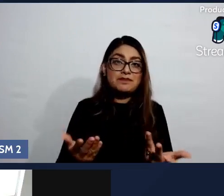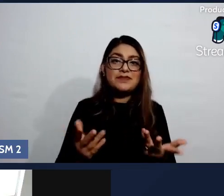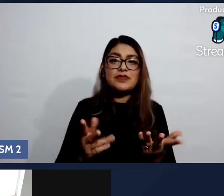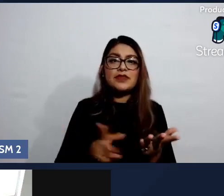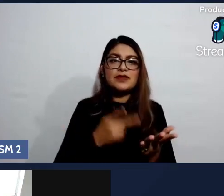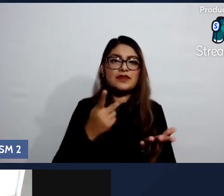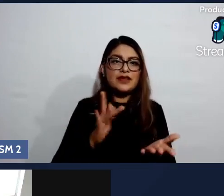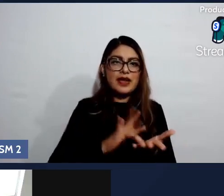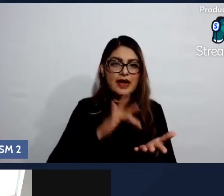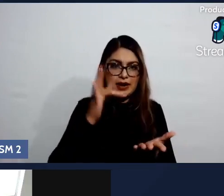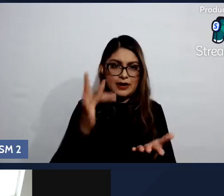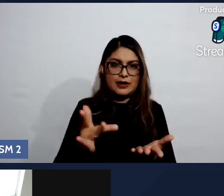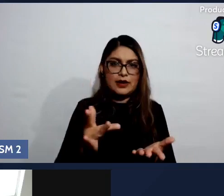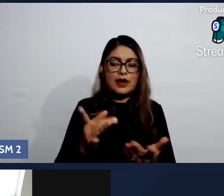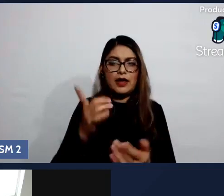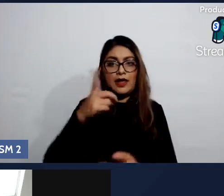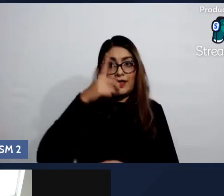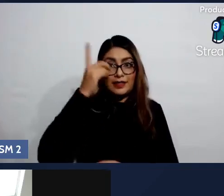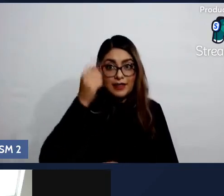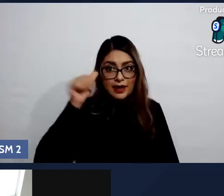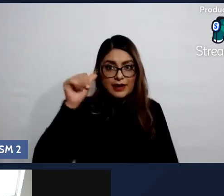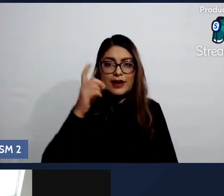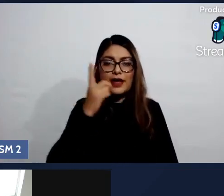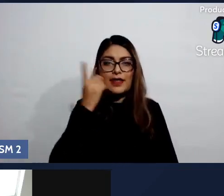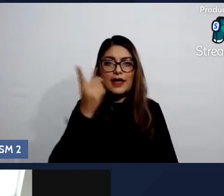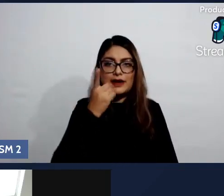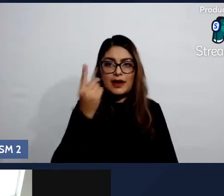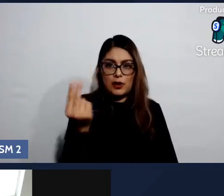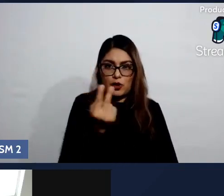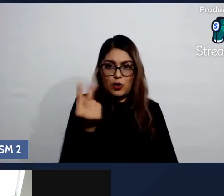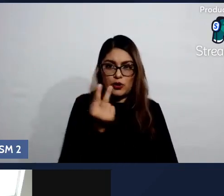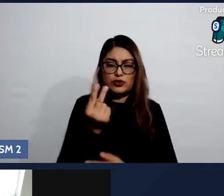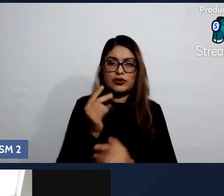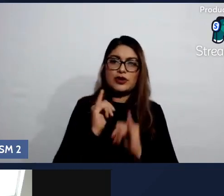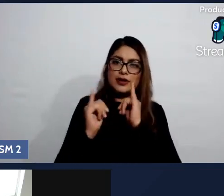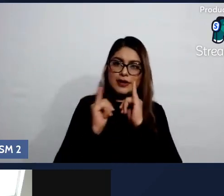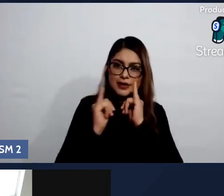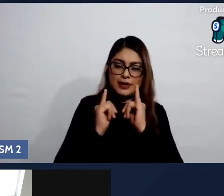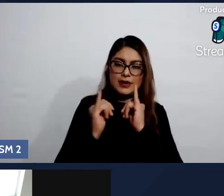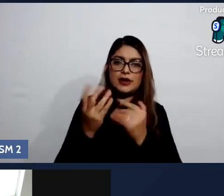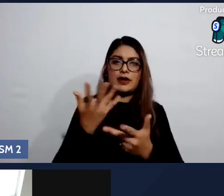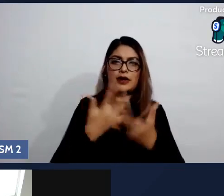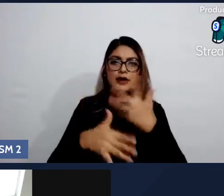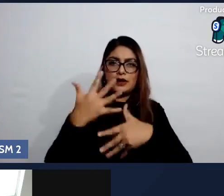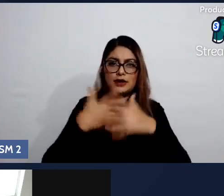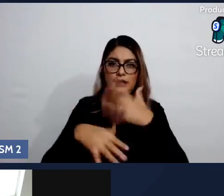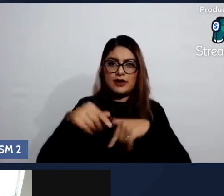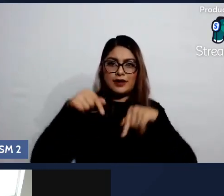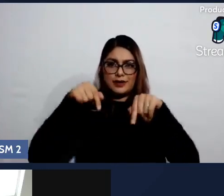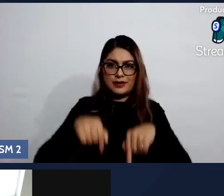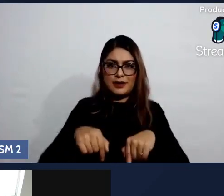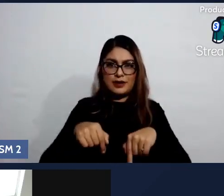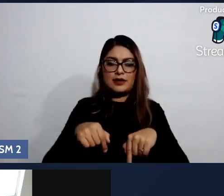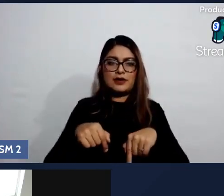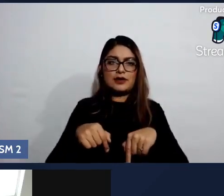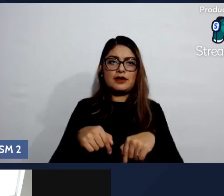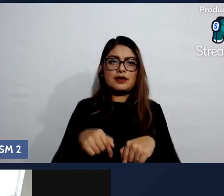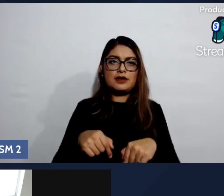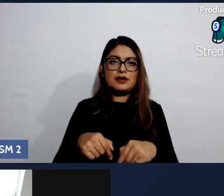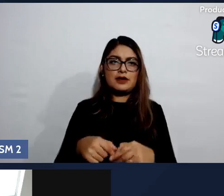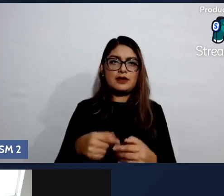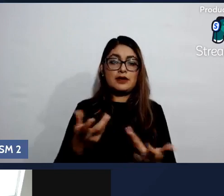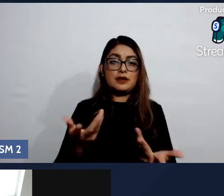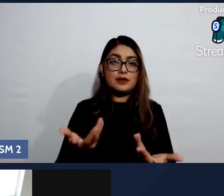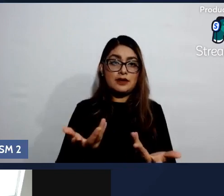a Daniel, a Dalia, su acompañamiento, que son las personas intérpretes de lengua de señas mexicanas,